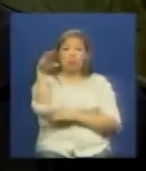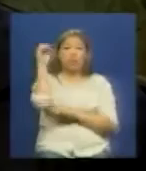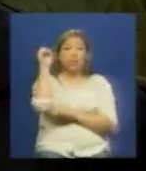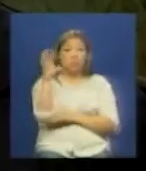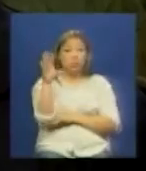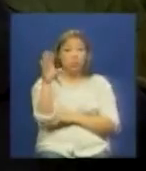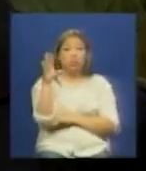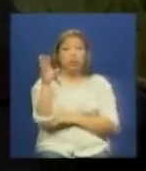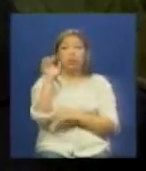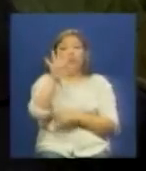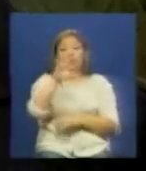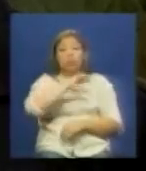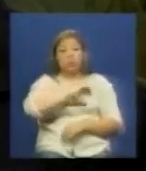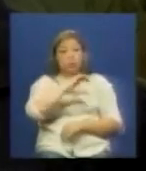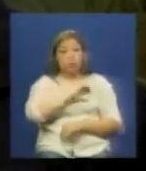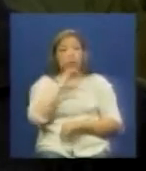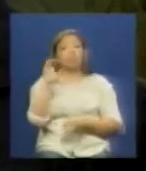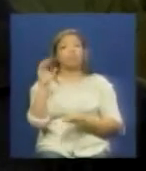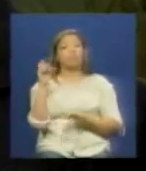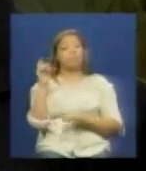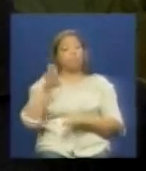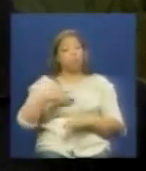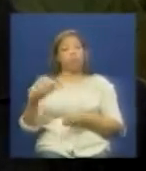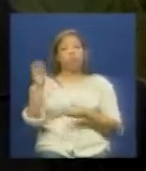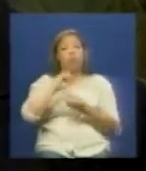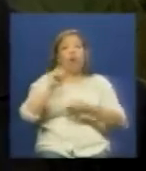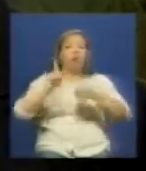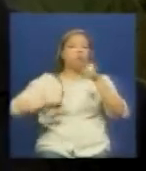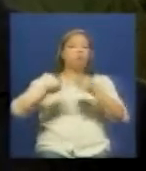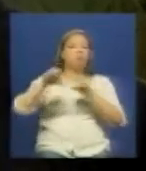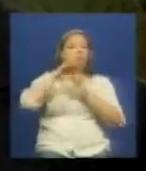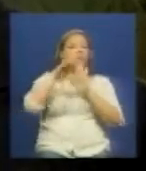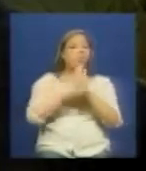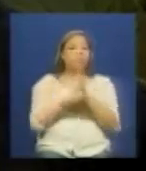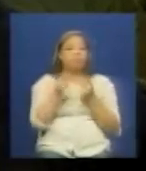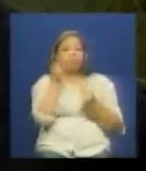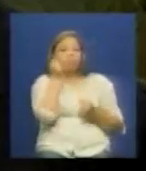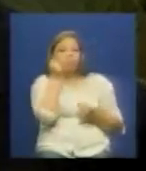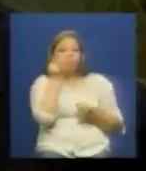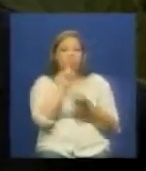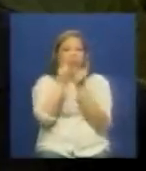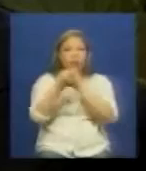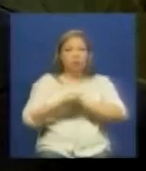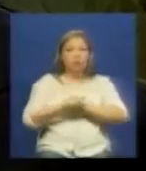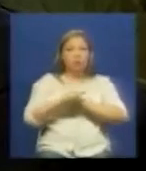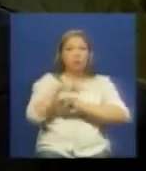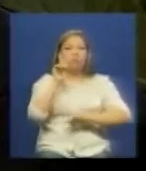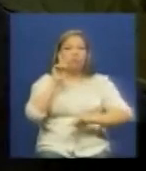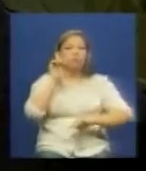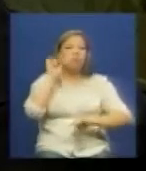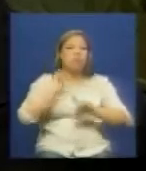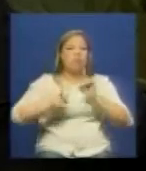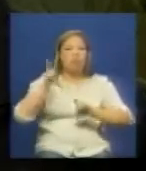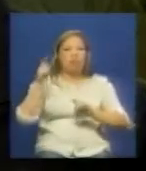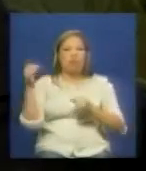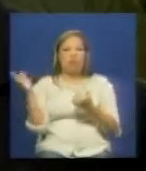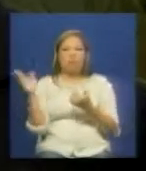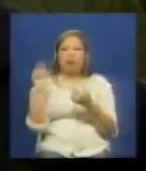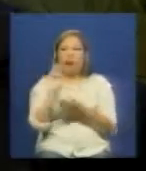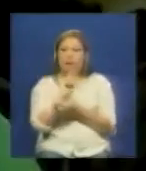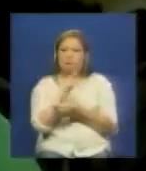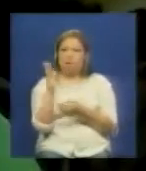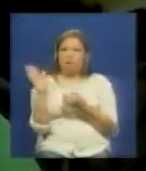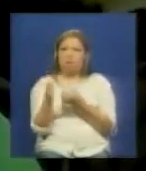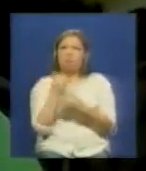asumir o que van a asumir el 5 de enero puedan tratar de menospreciarnos puedan tratar de hacer cambios de una manera abrupta